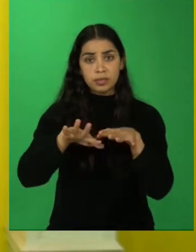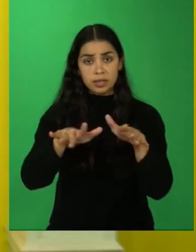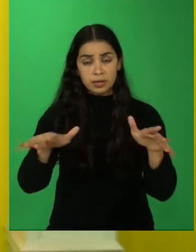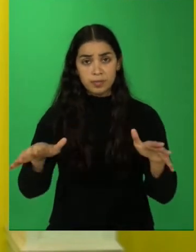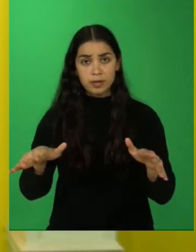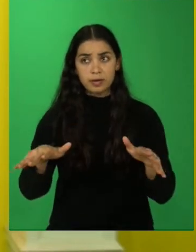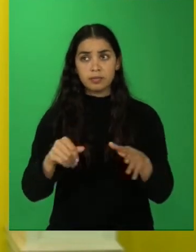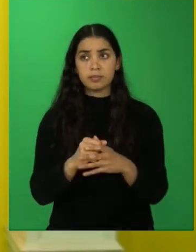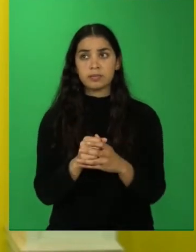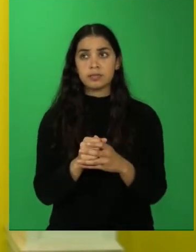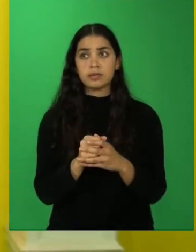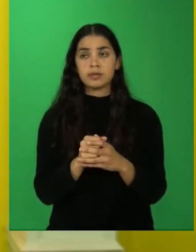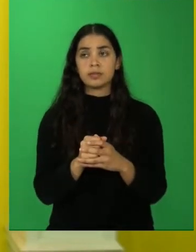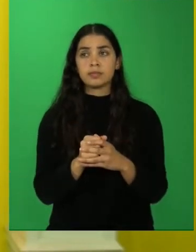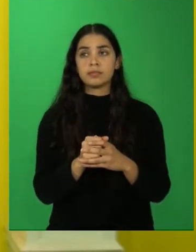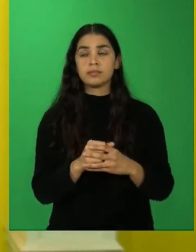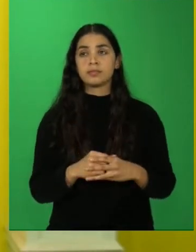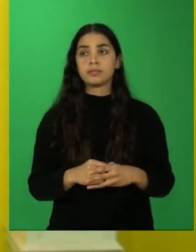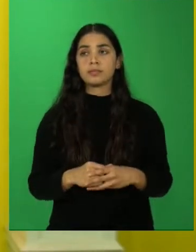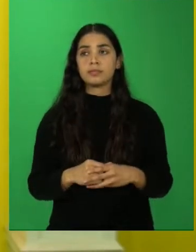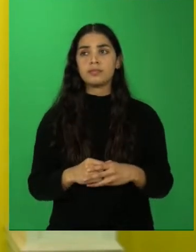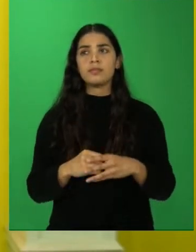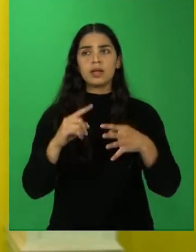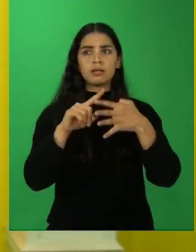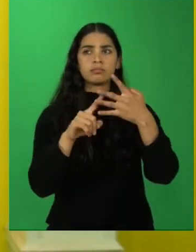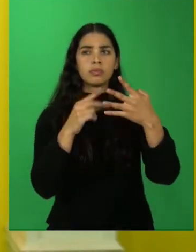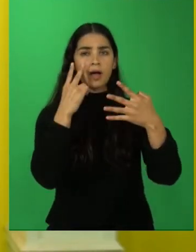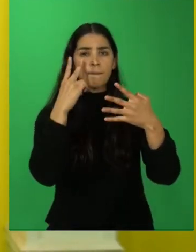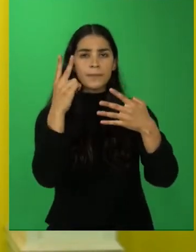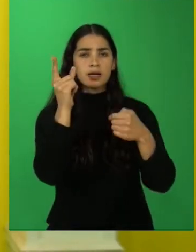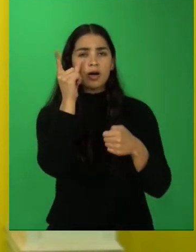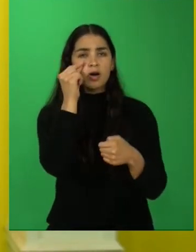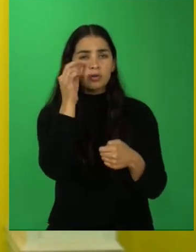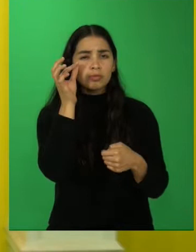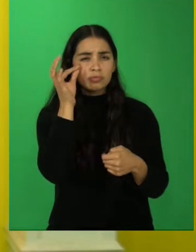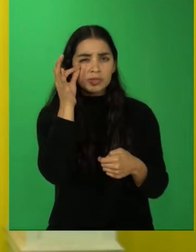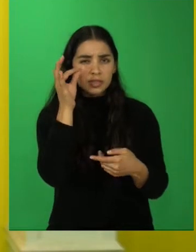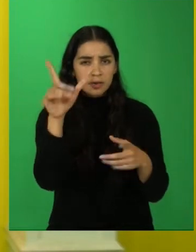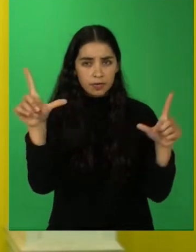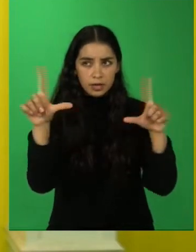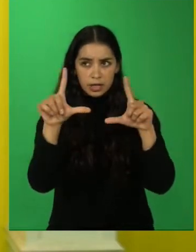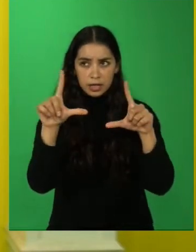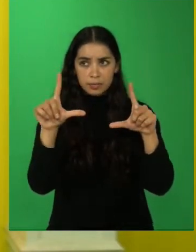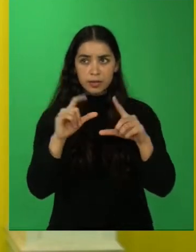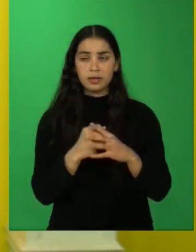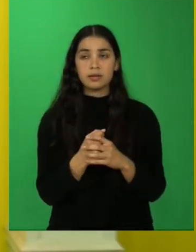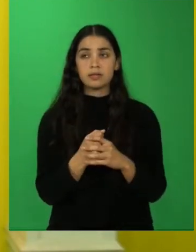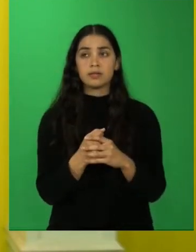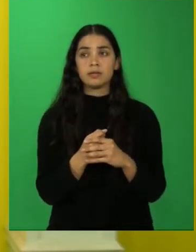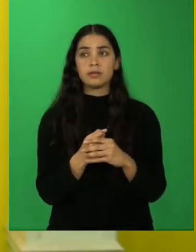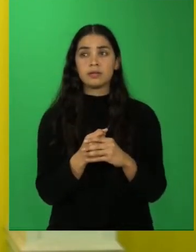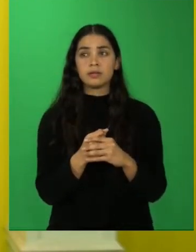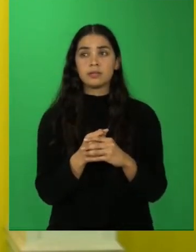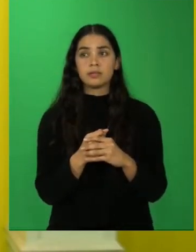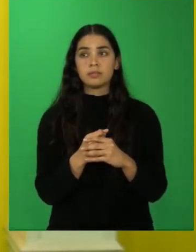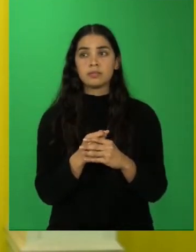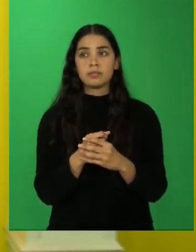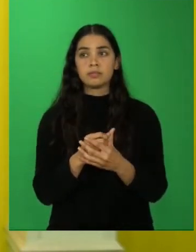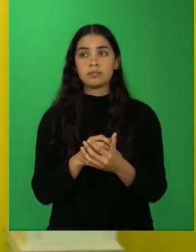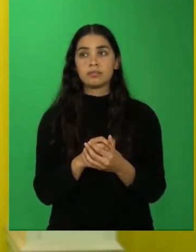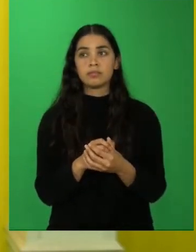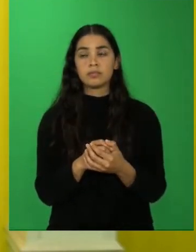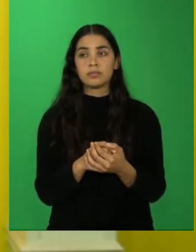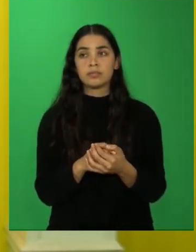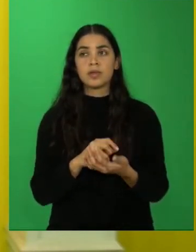Desértico interior, si se encuentra en las cercanías de la depresión intermedia. Y desértico en